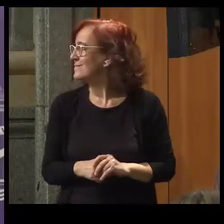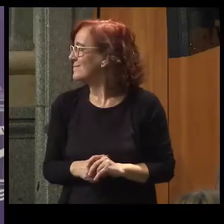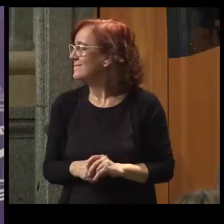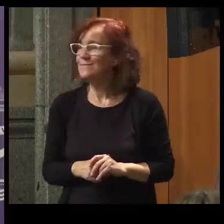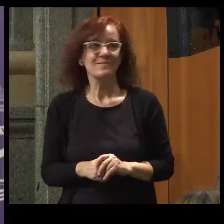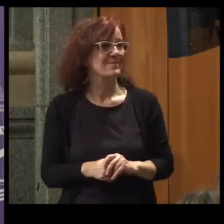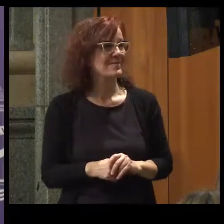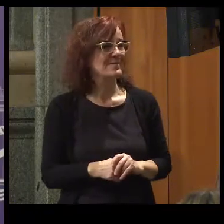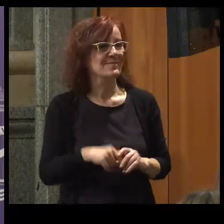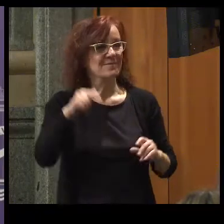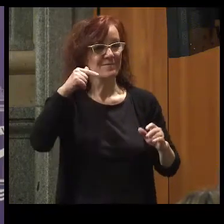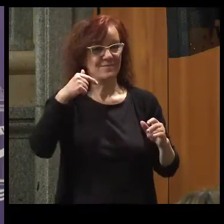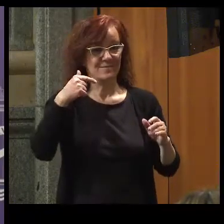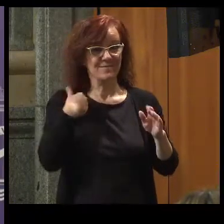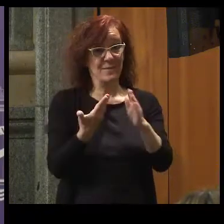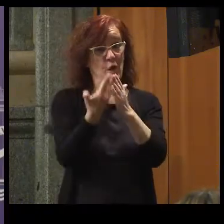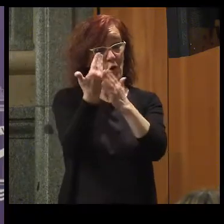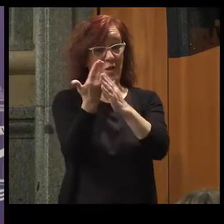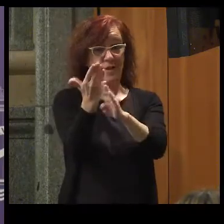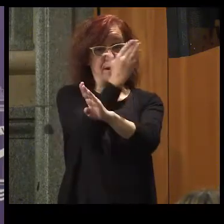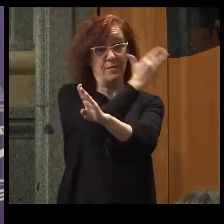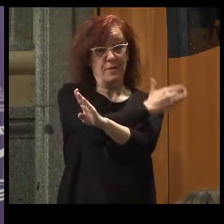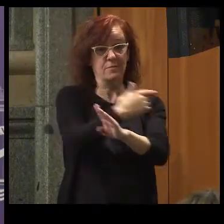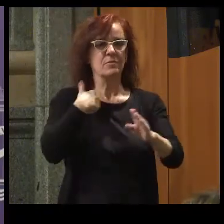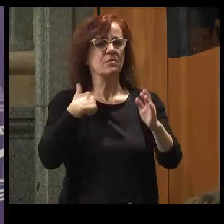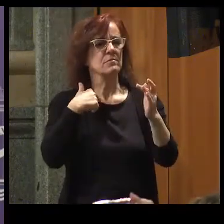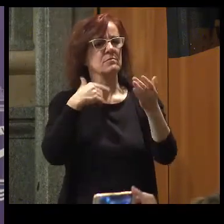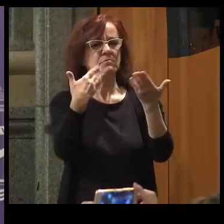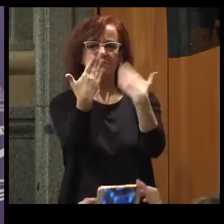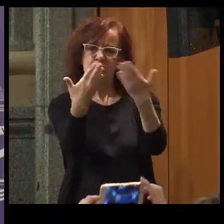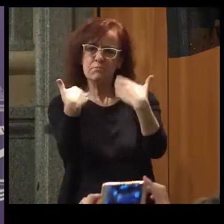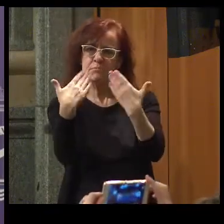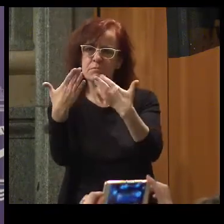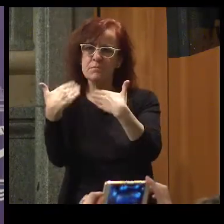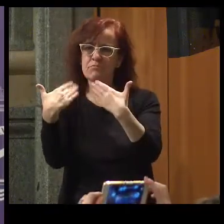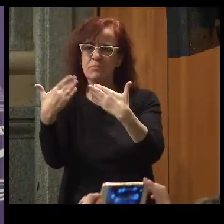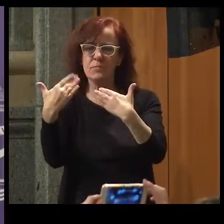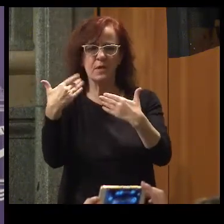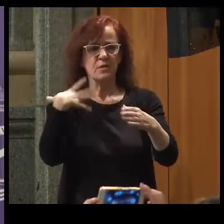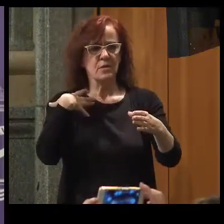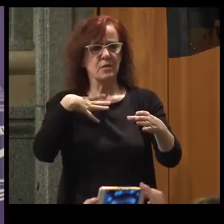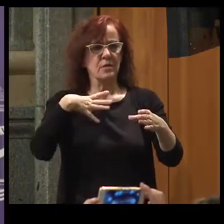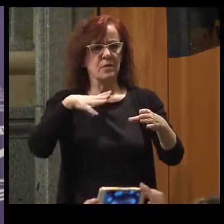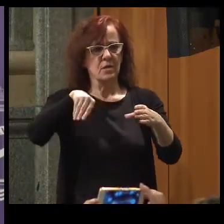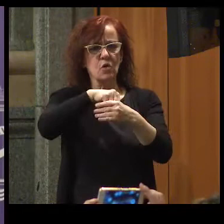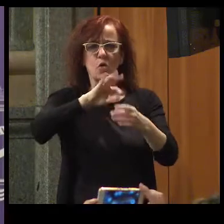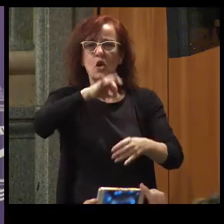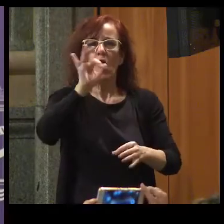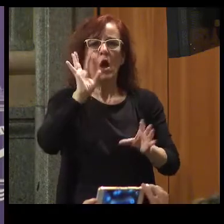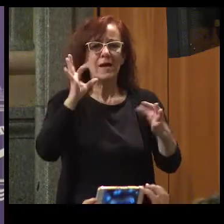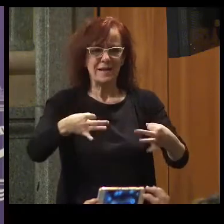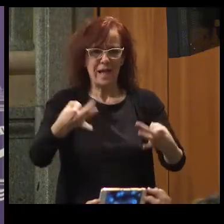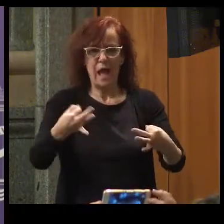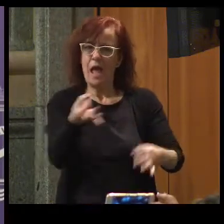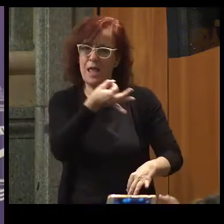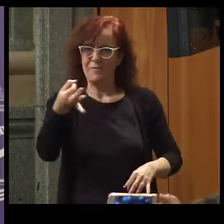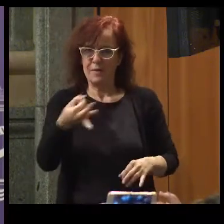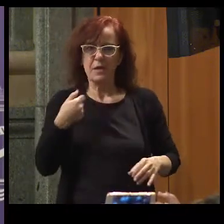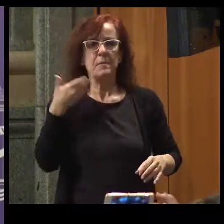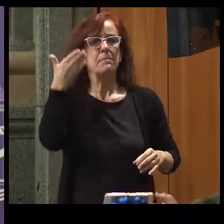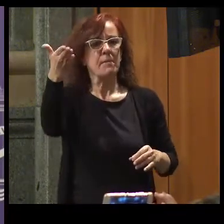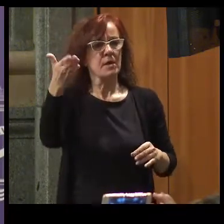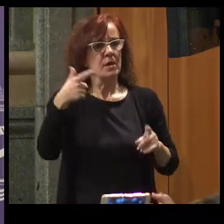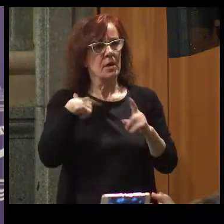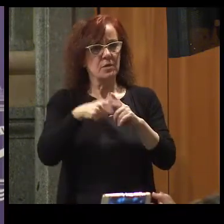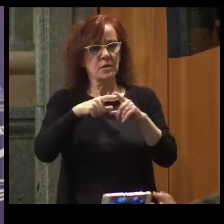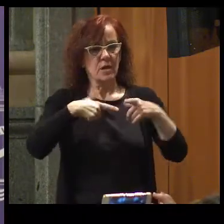En jornadas anteriores hemos estado hablando de la inclusión real y efectiva. También habíamos pedido tener